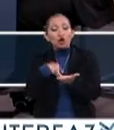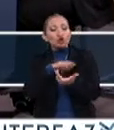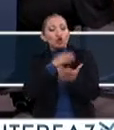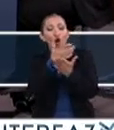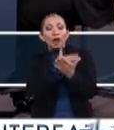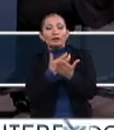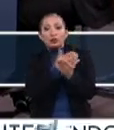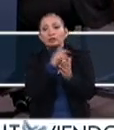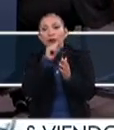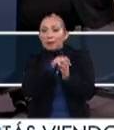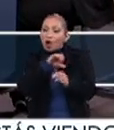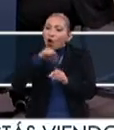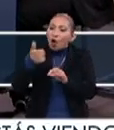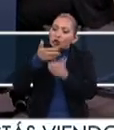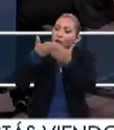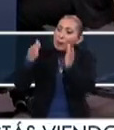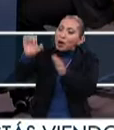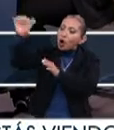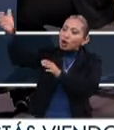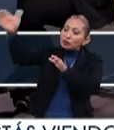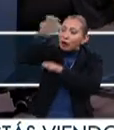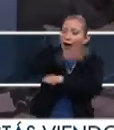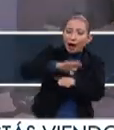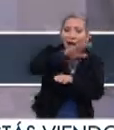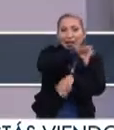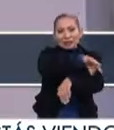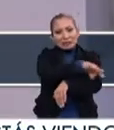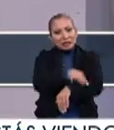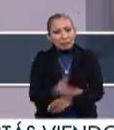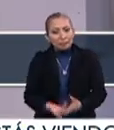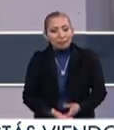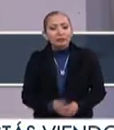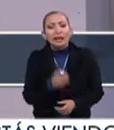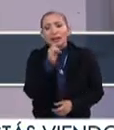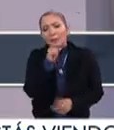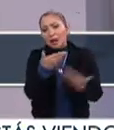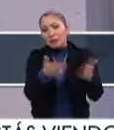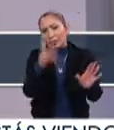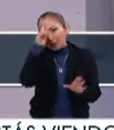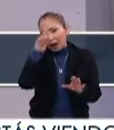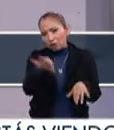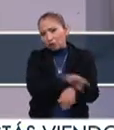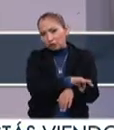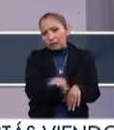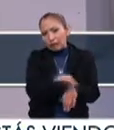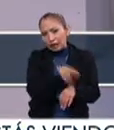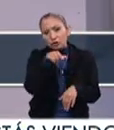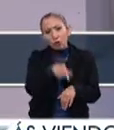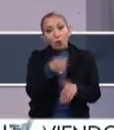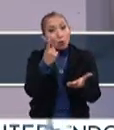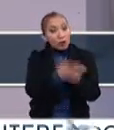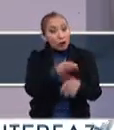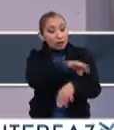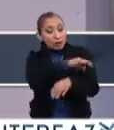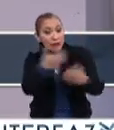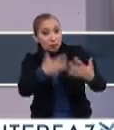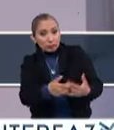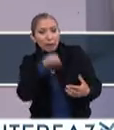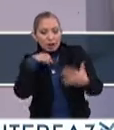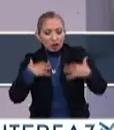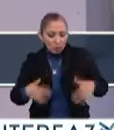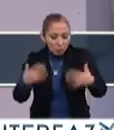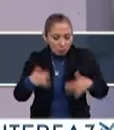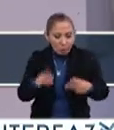tengamos, sino que también abrirnos a disciplinas como el diseño. Además, el Abierto Mexicano de Diseño, o sea, no solo es diseño industrial, es